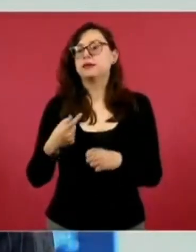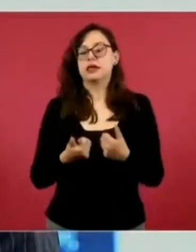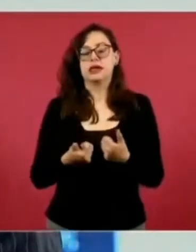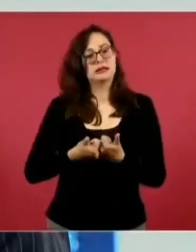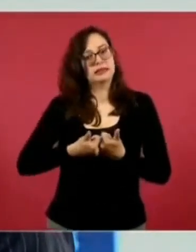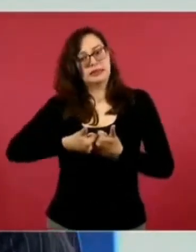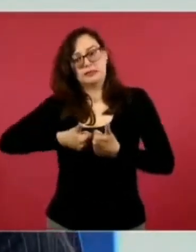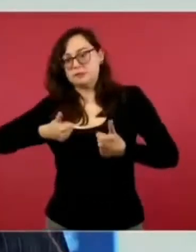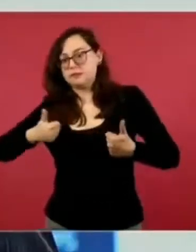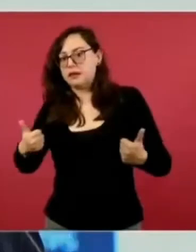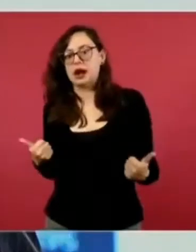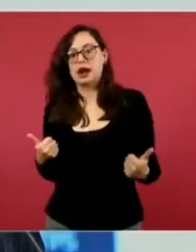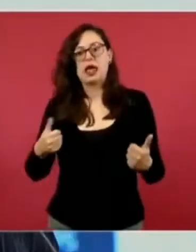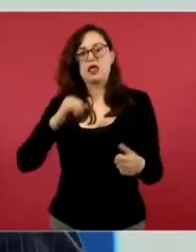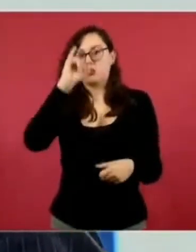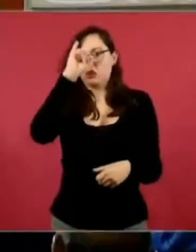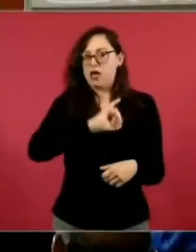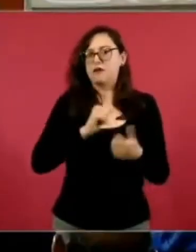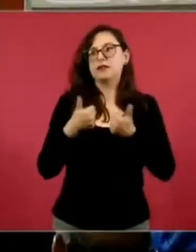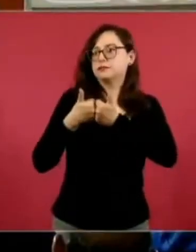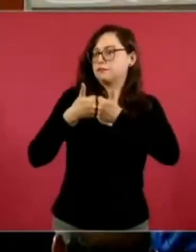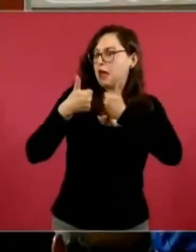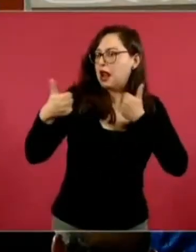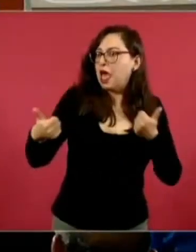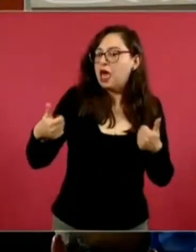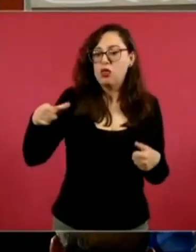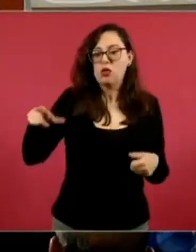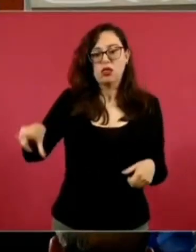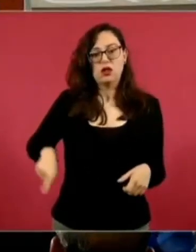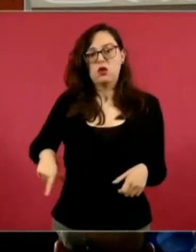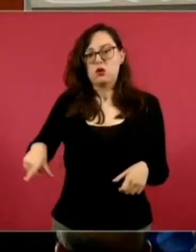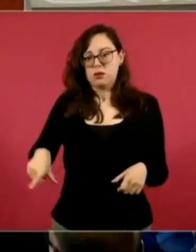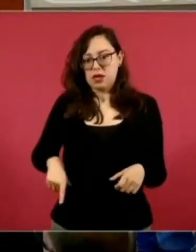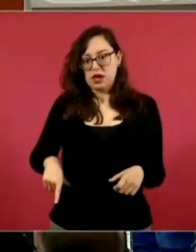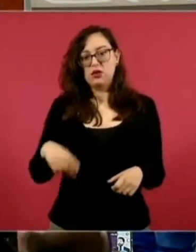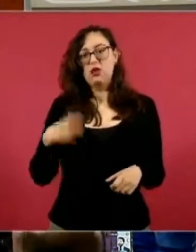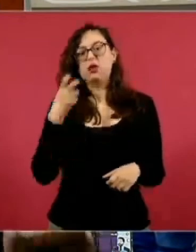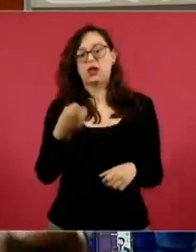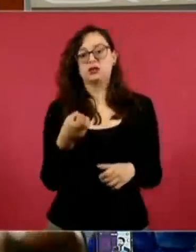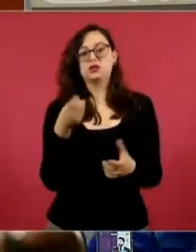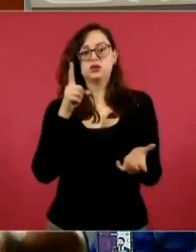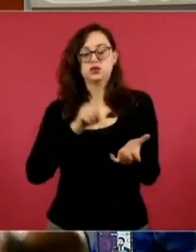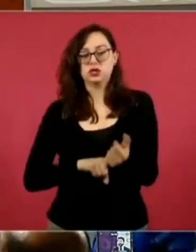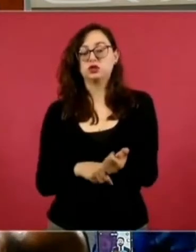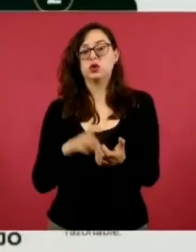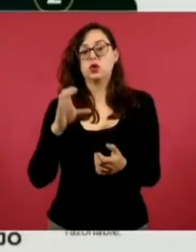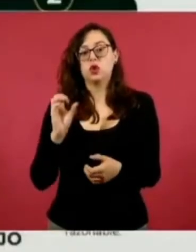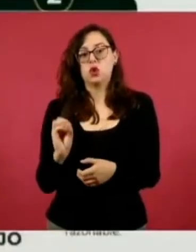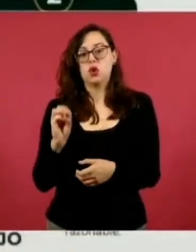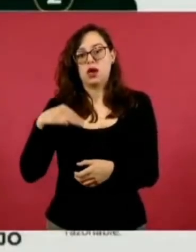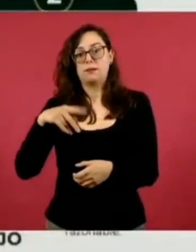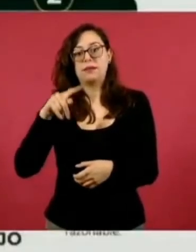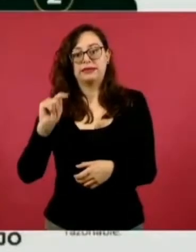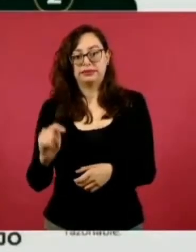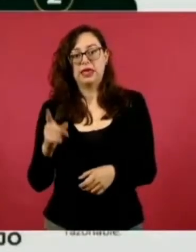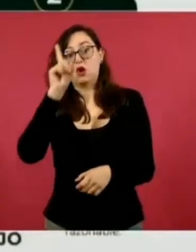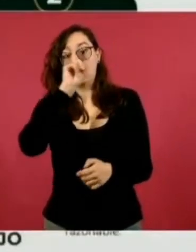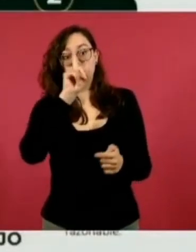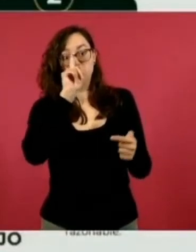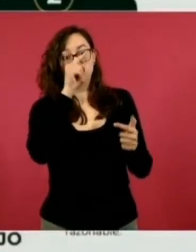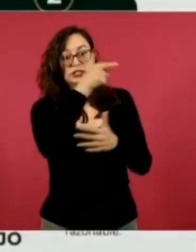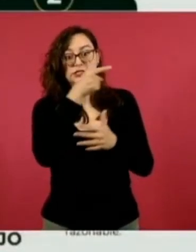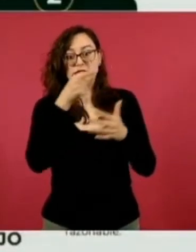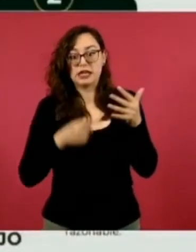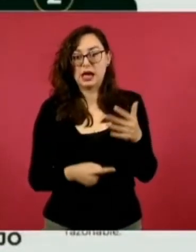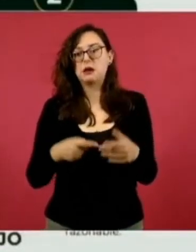laboral, mismos que se retoman a través de los convenios de la Organización Internacional del Trabajo, de los cuales México es